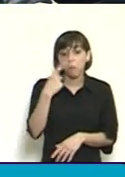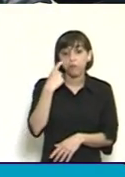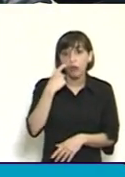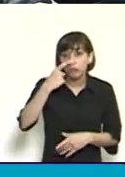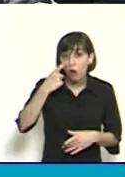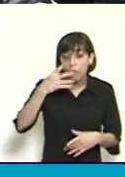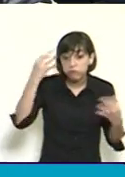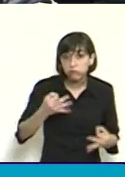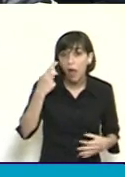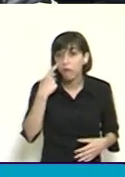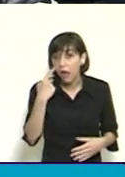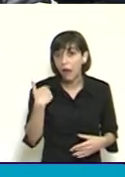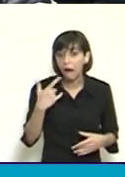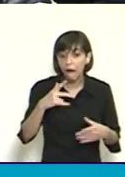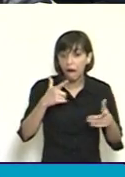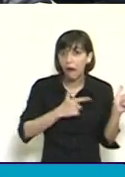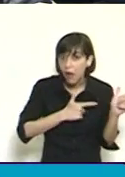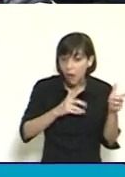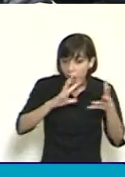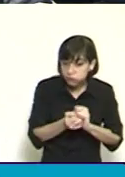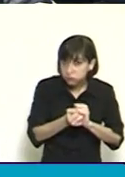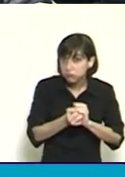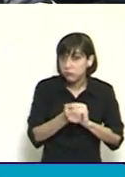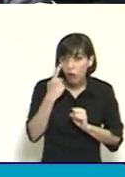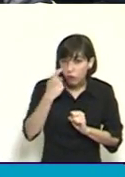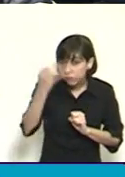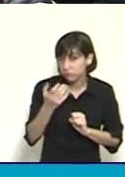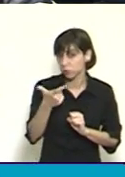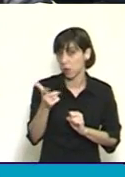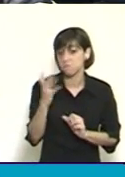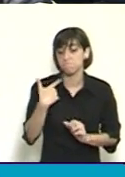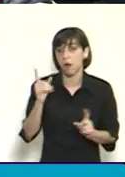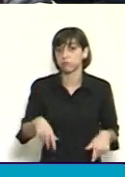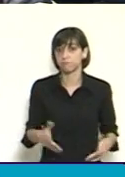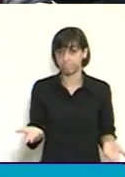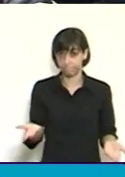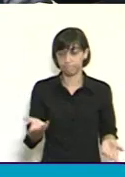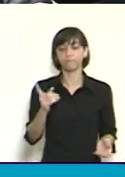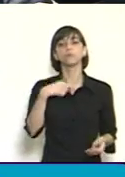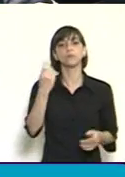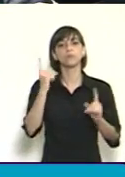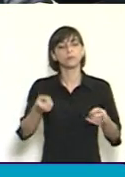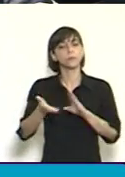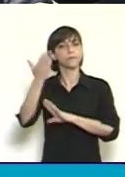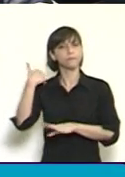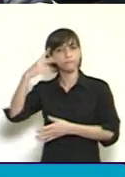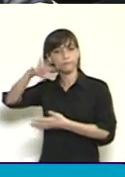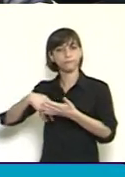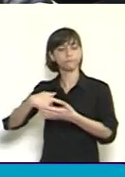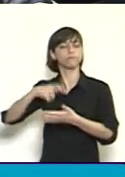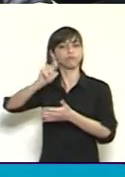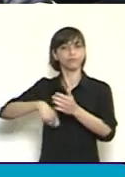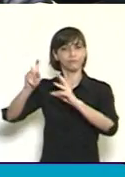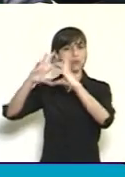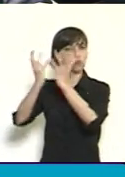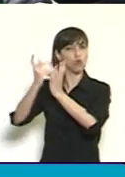en relación a su destrucción. Y también, Presidenta, hay que decirlo, nosotros aprobamos un tratado internacional en materia de comercio de armas,